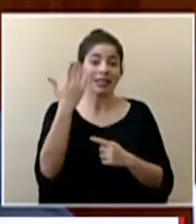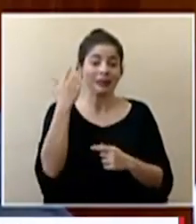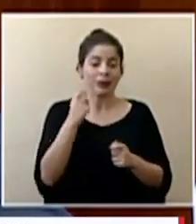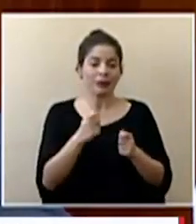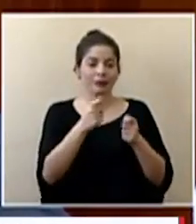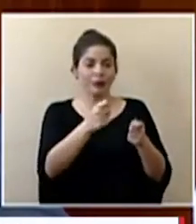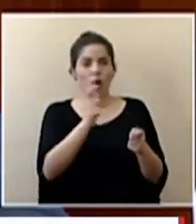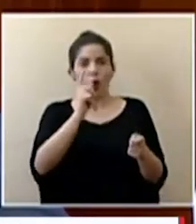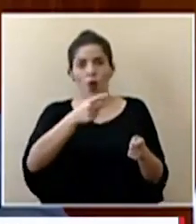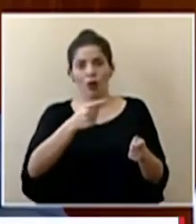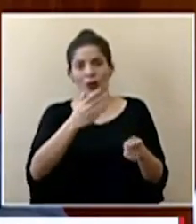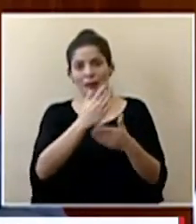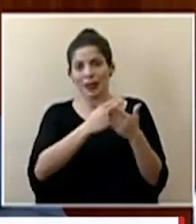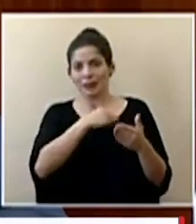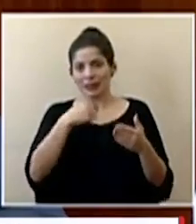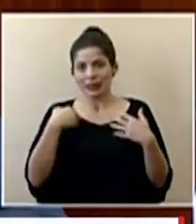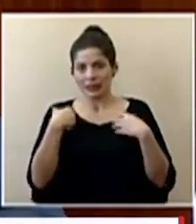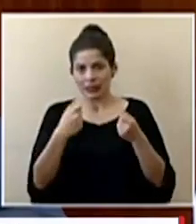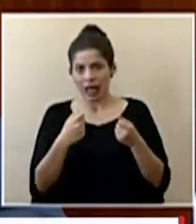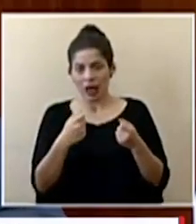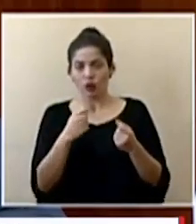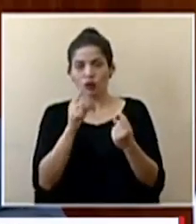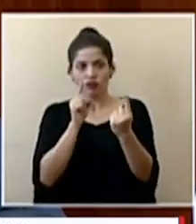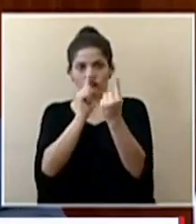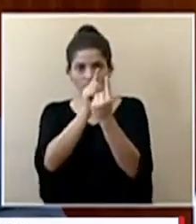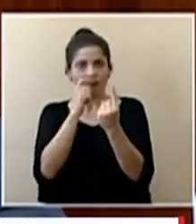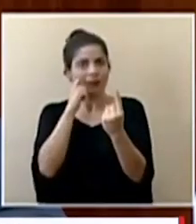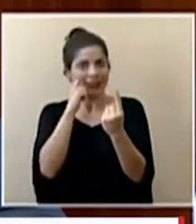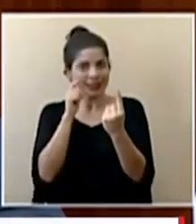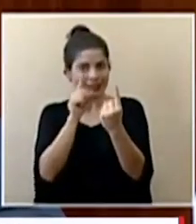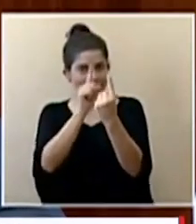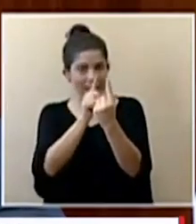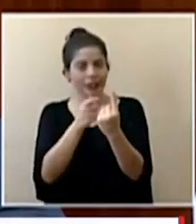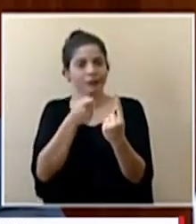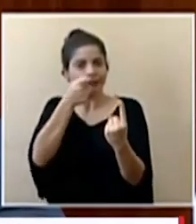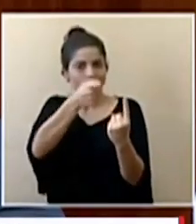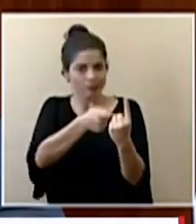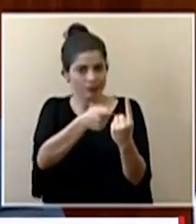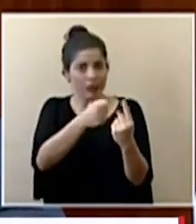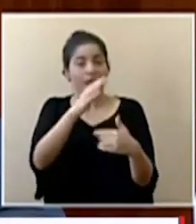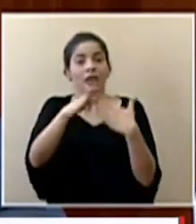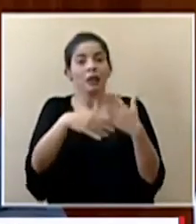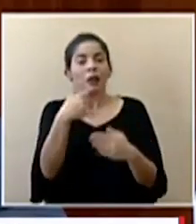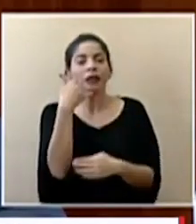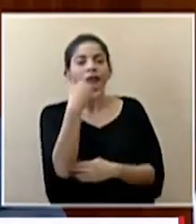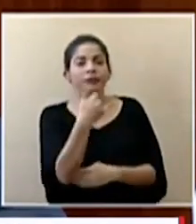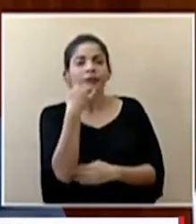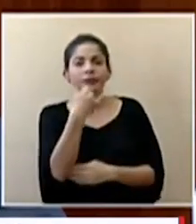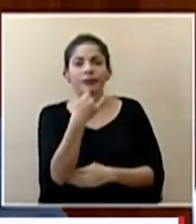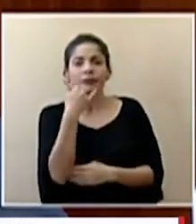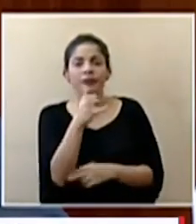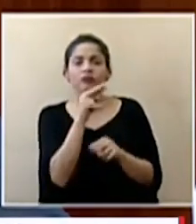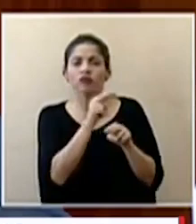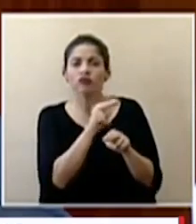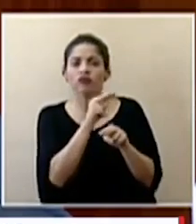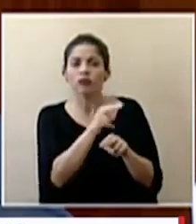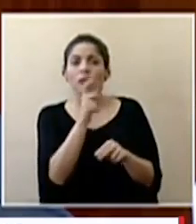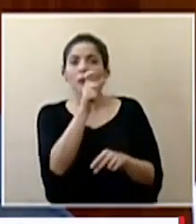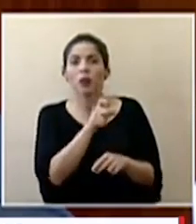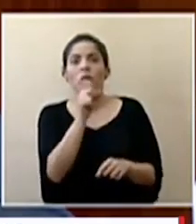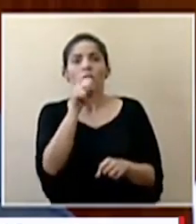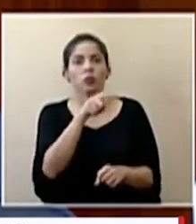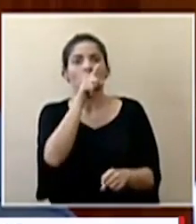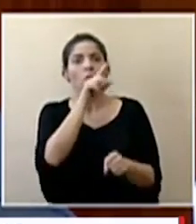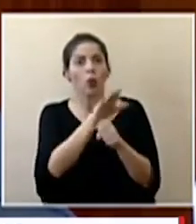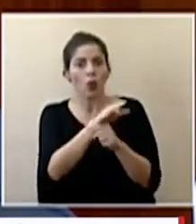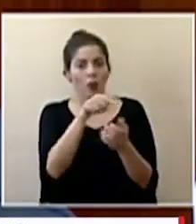orden sanitaria de forma presencial y después se hace un seguimiento vía telefónica para asegurarnos de que se esté cumpliendo con la